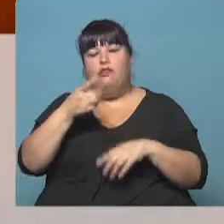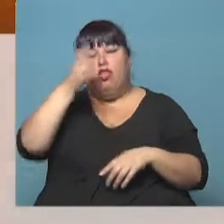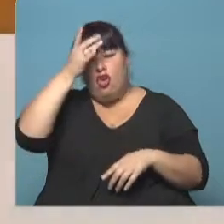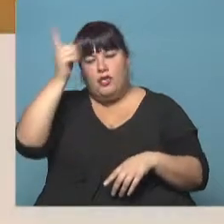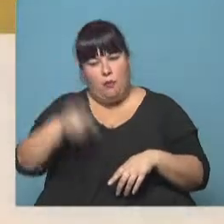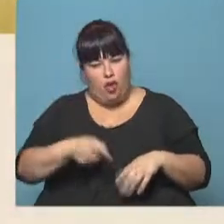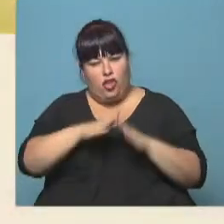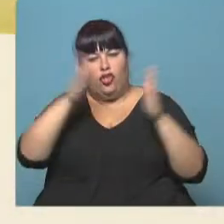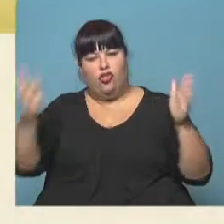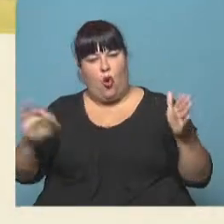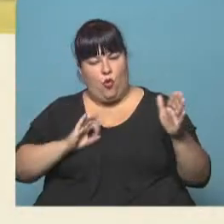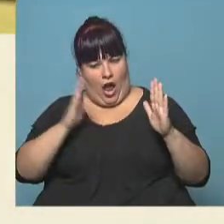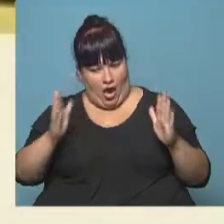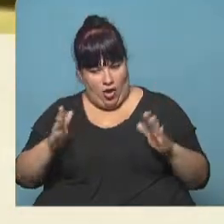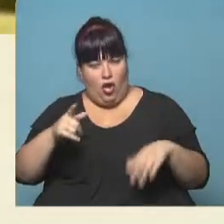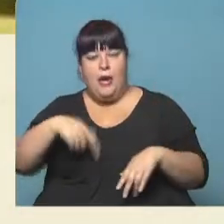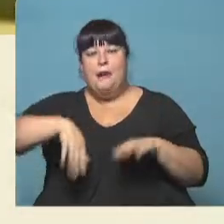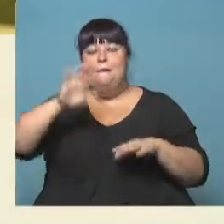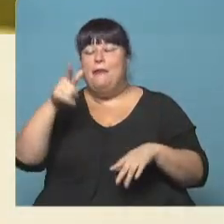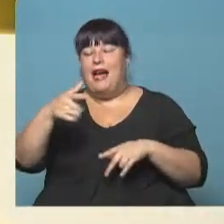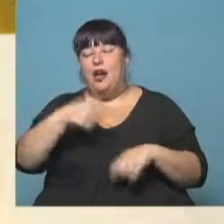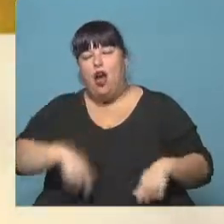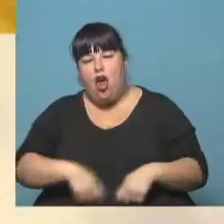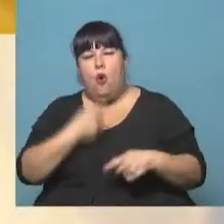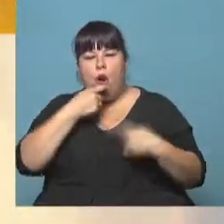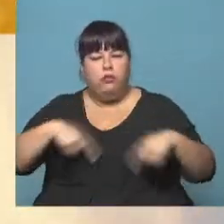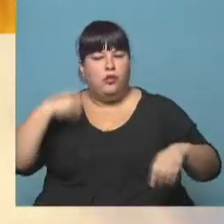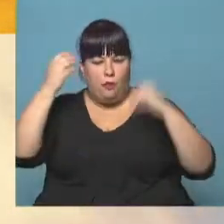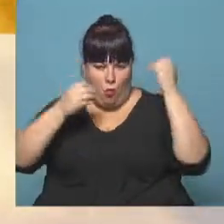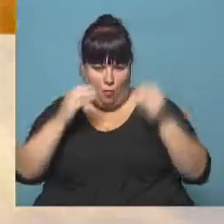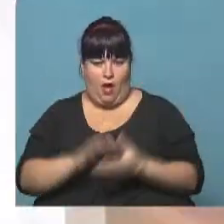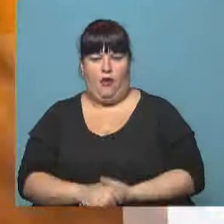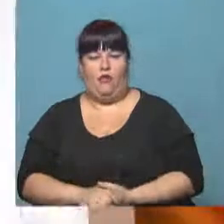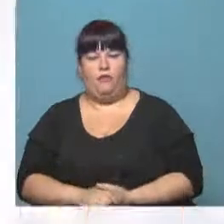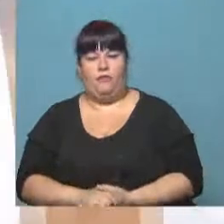12% en lo que va del año. El sector marroquinero manifestó su preocupación.